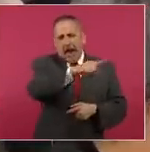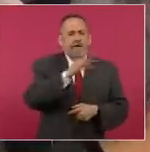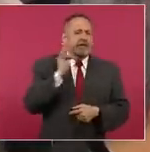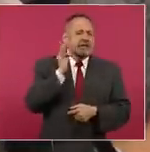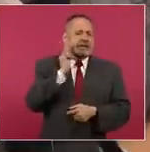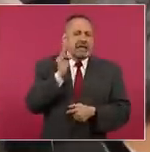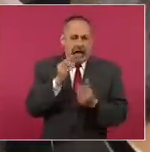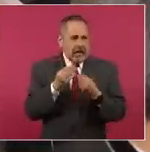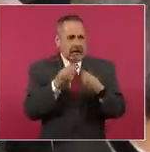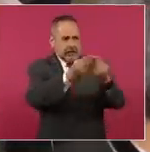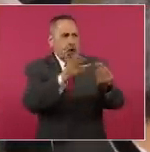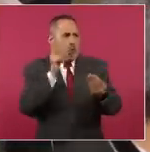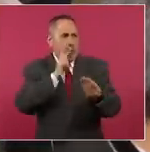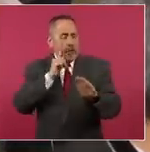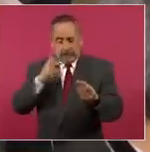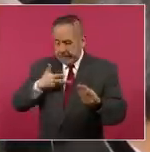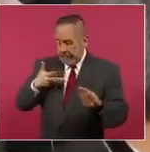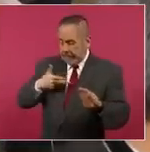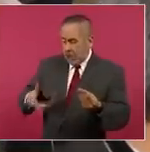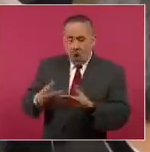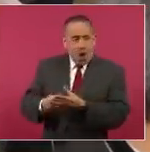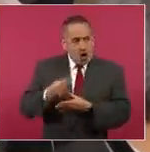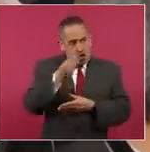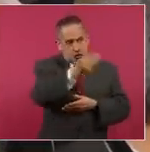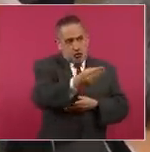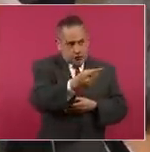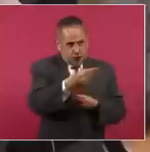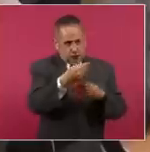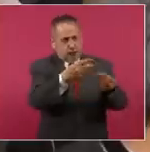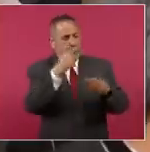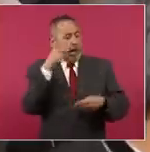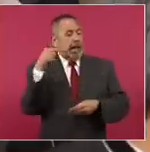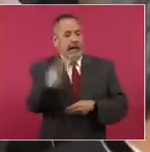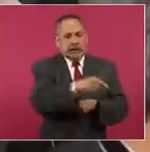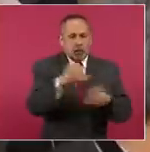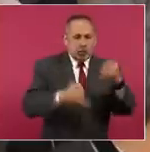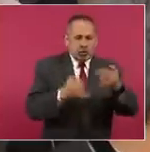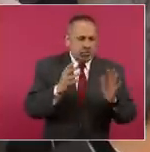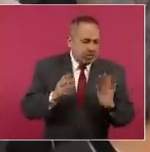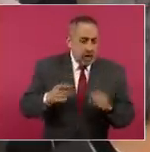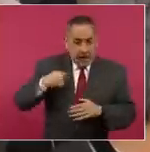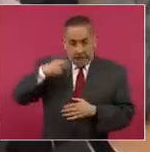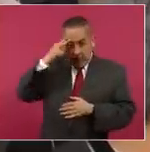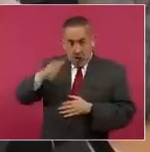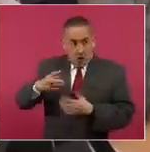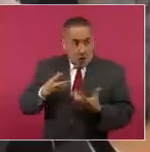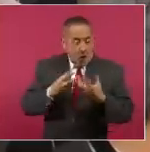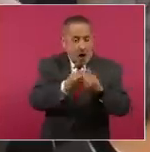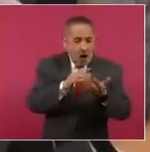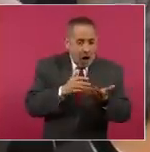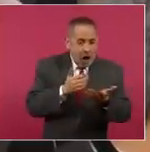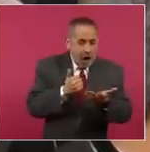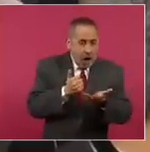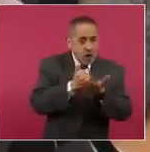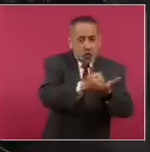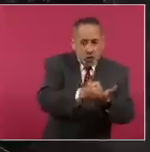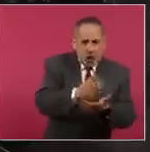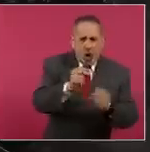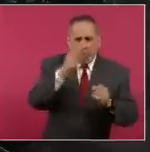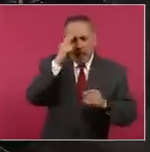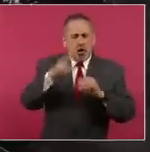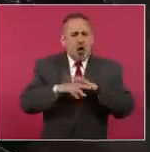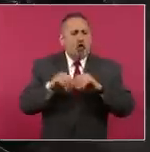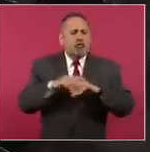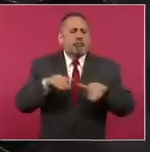señalando al exsecretario de Seguridad Pública. ¿De qué manera colaboró México o si ni siquiera se solicitó esta colaboración? Sí,